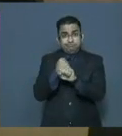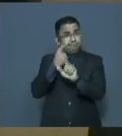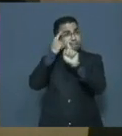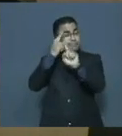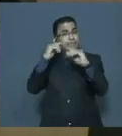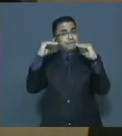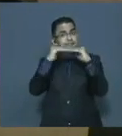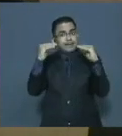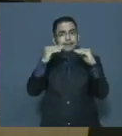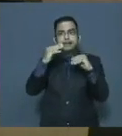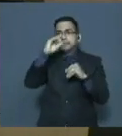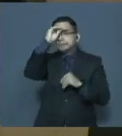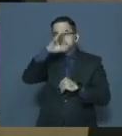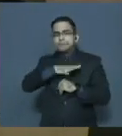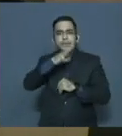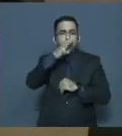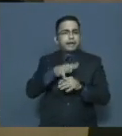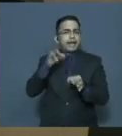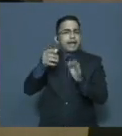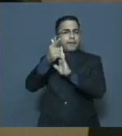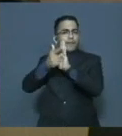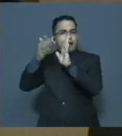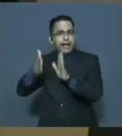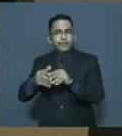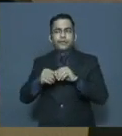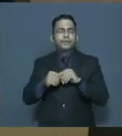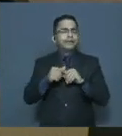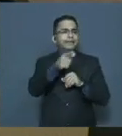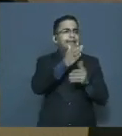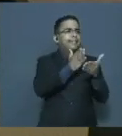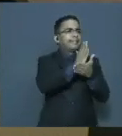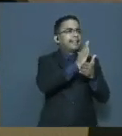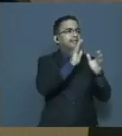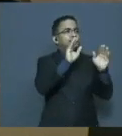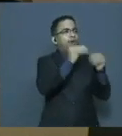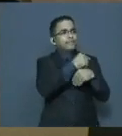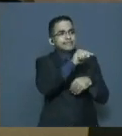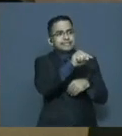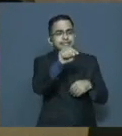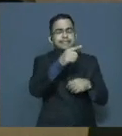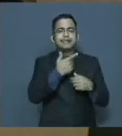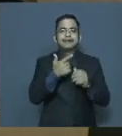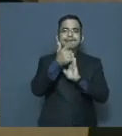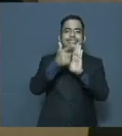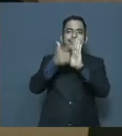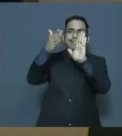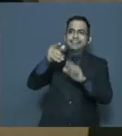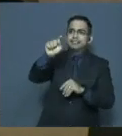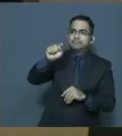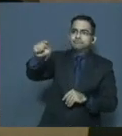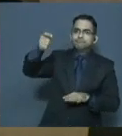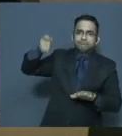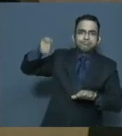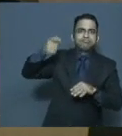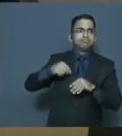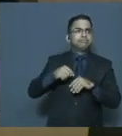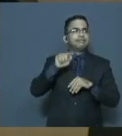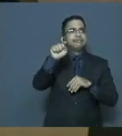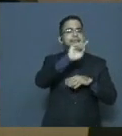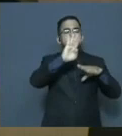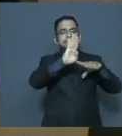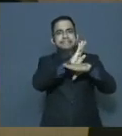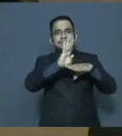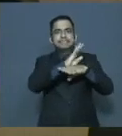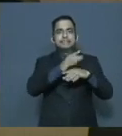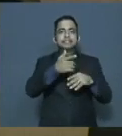Las abogadas, los abogados, las facultades de derecho, las legisladoras y los legisladores, funcionarios del ejecutivo,